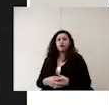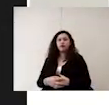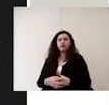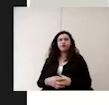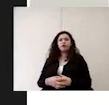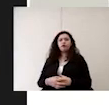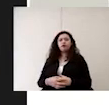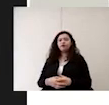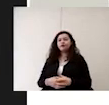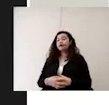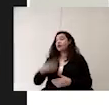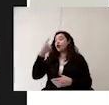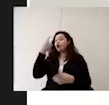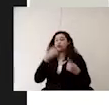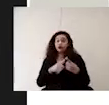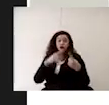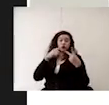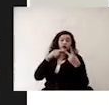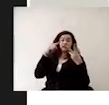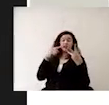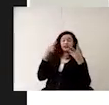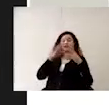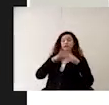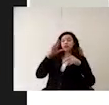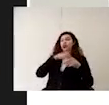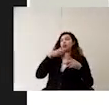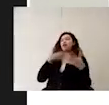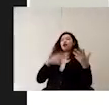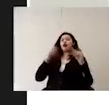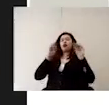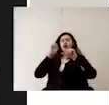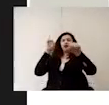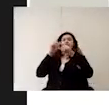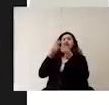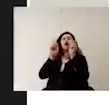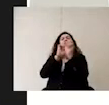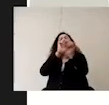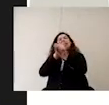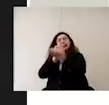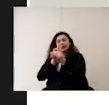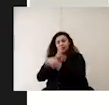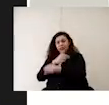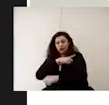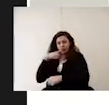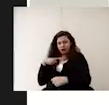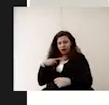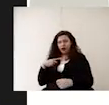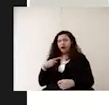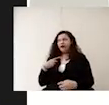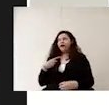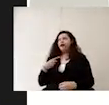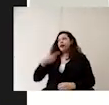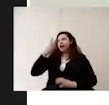hay uno o más casos se debe llevar a cabo el monitoreo del grupo y ese